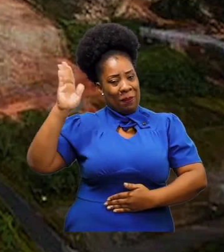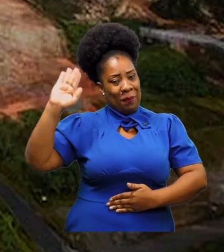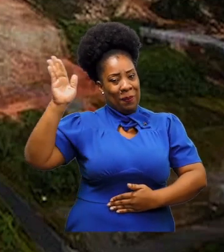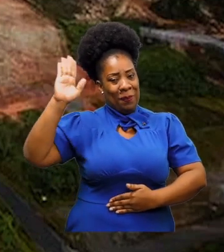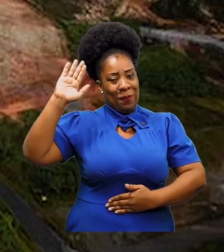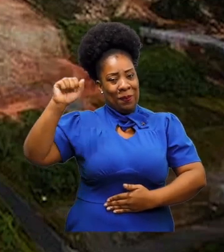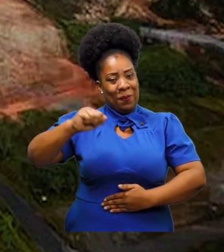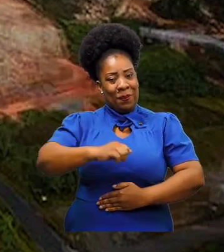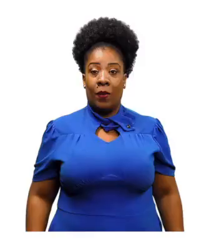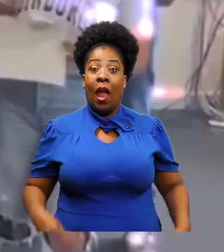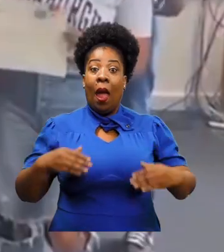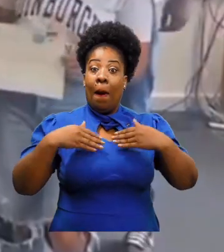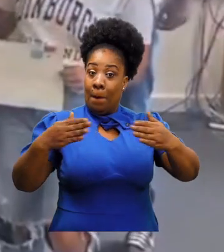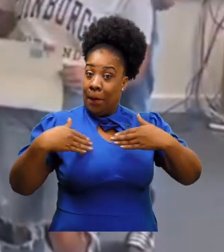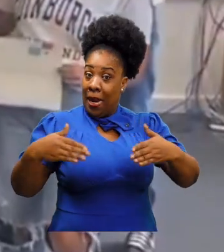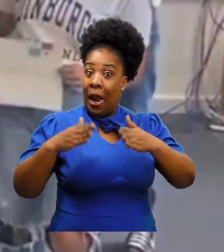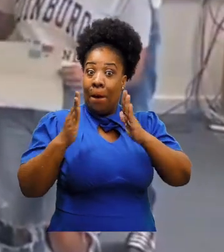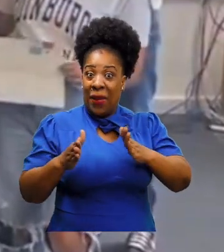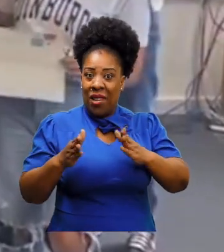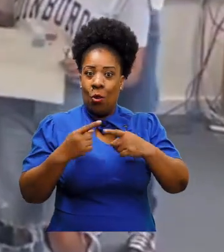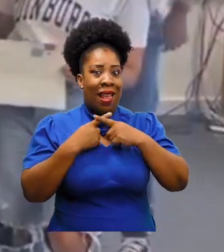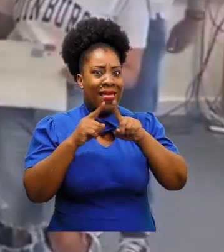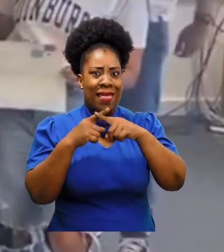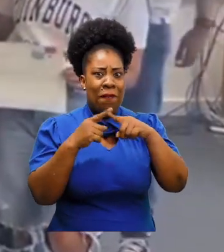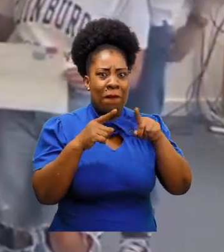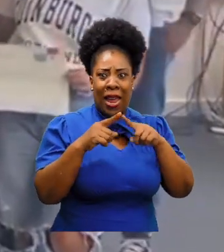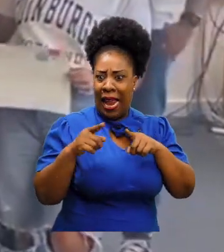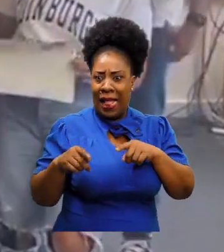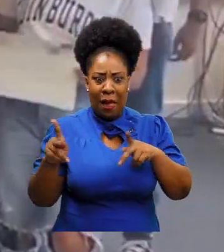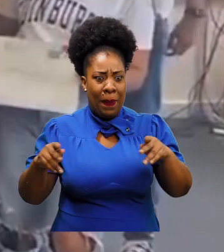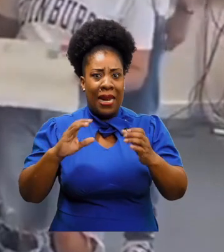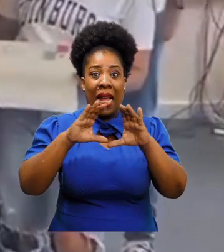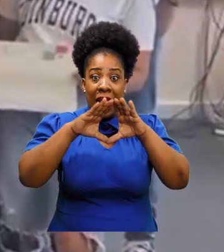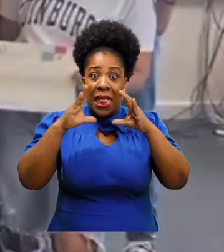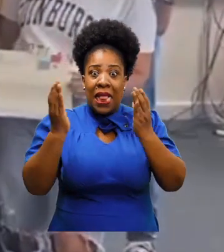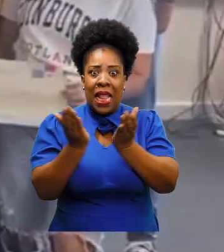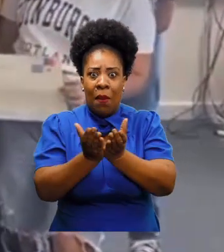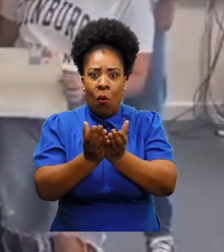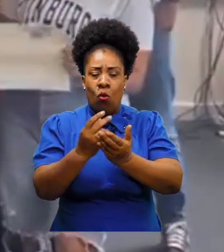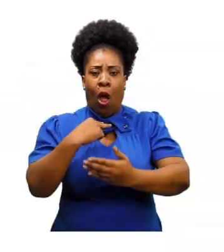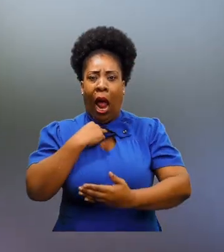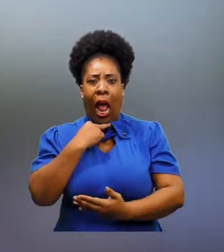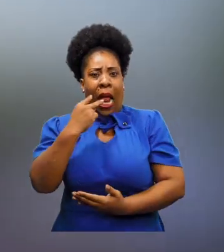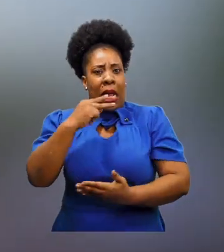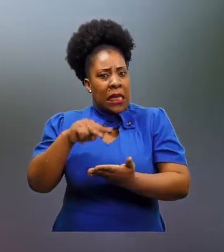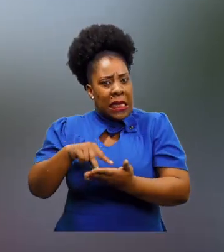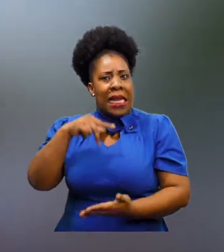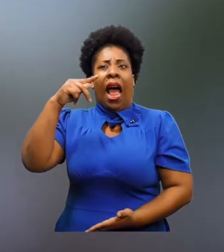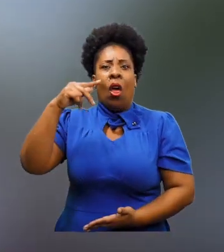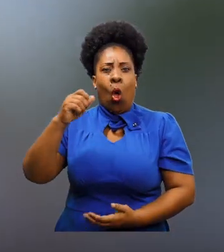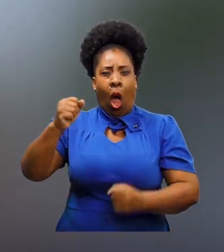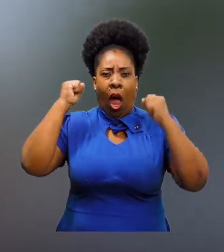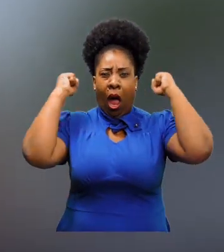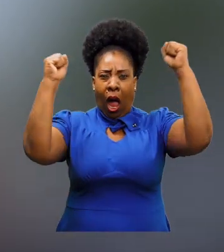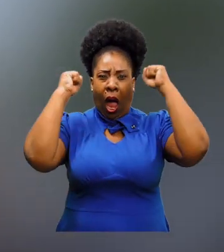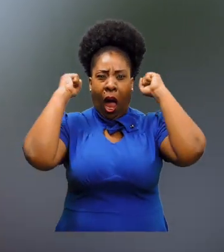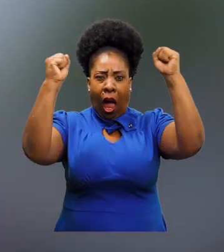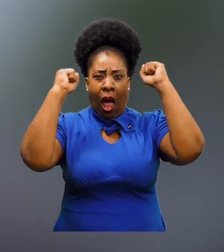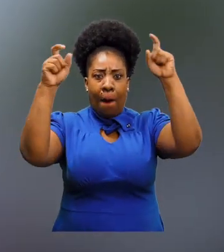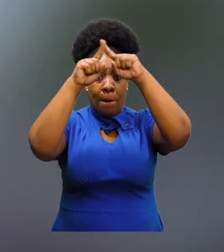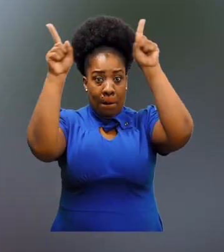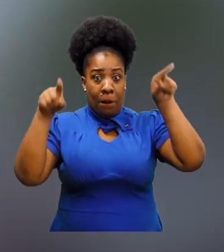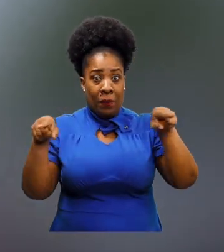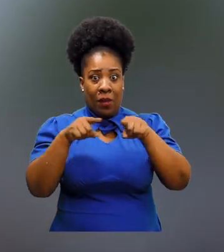nos vemos en la próxima. ¡Ven a la España, soy con Panamá, no a la minería! ¡Pero ¡Pero